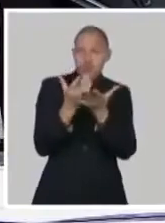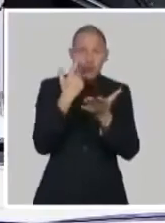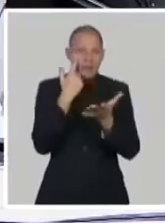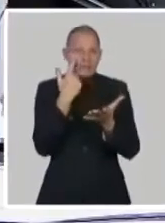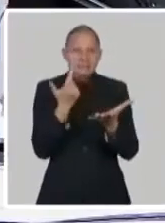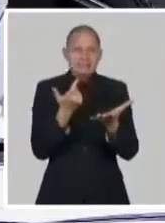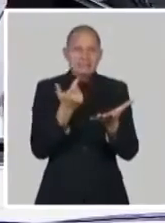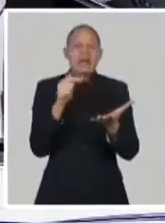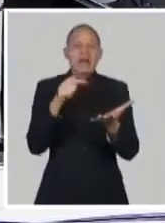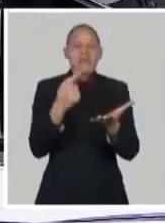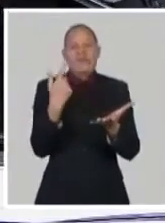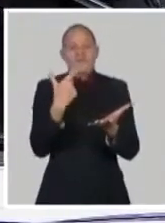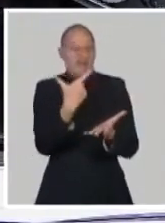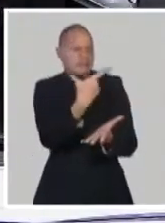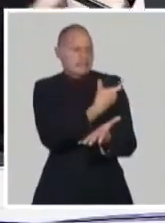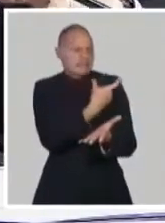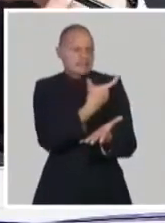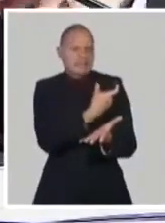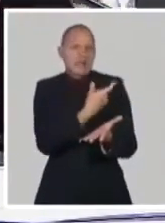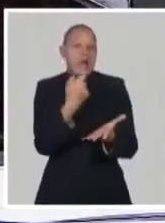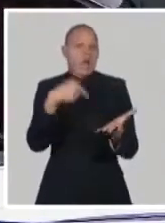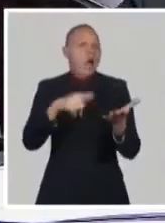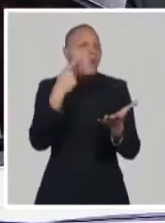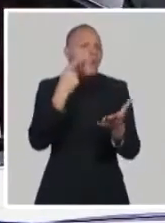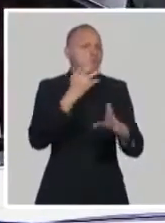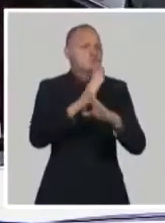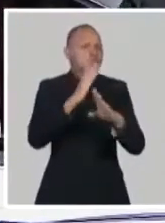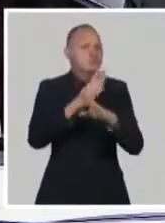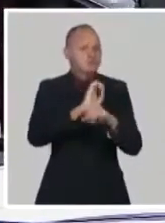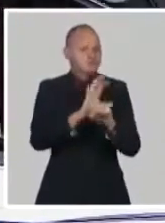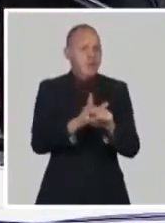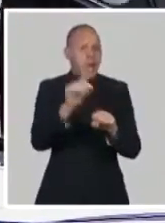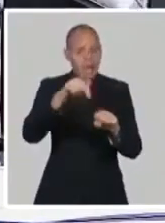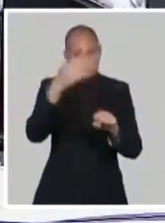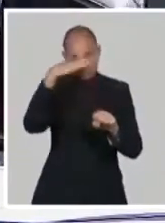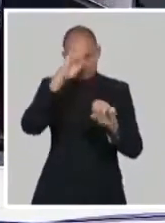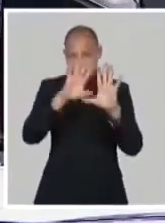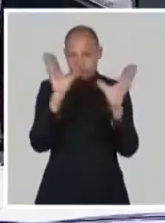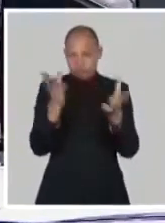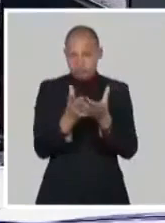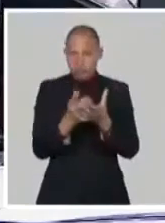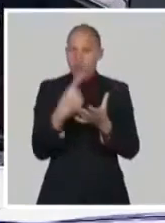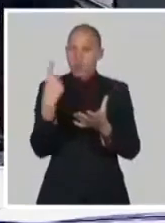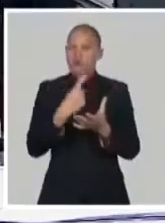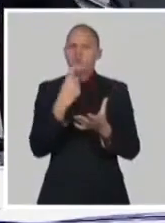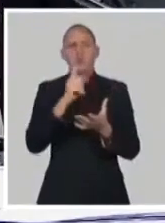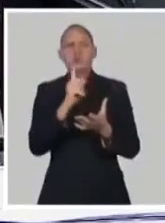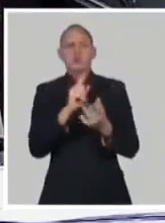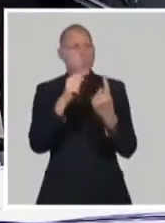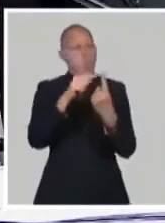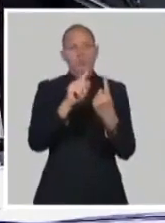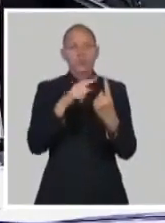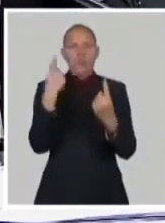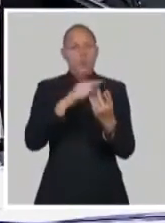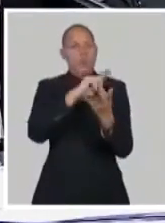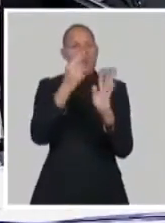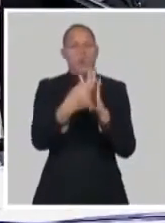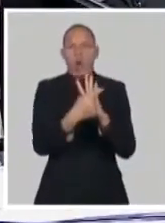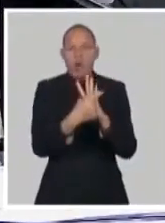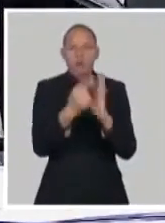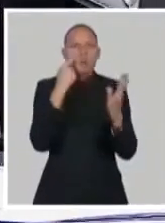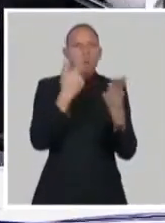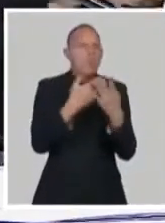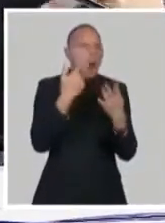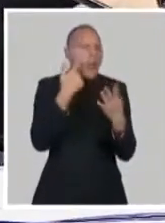enfrentar la COVID-19, es acertada la estrategia cubana de trabajar a la vez en cuatro candidatos vacunales, ¿qué